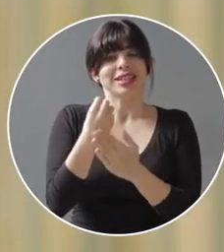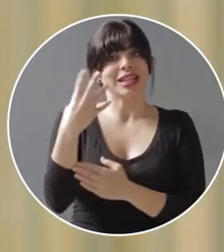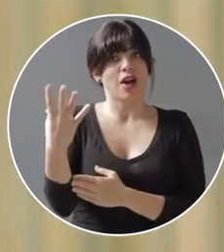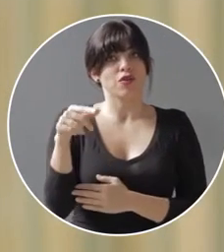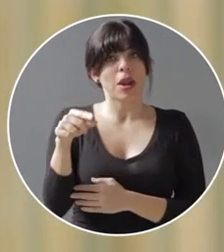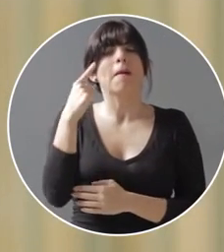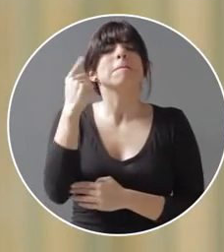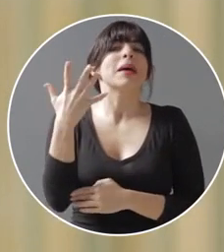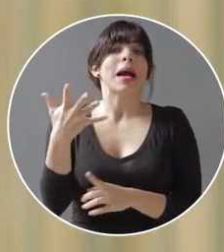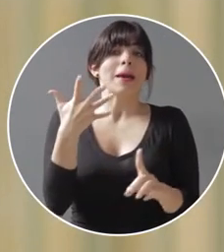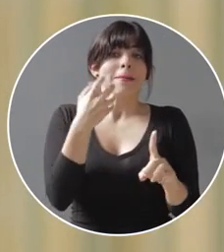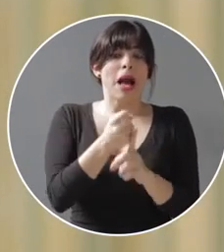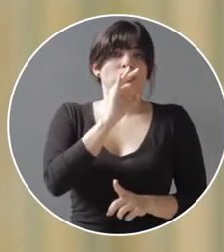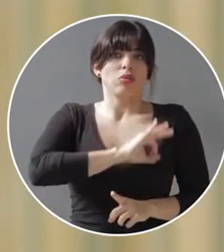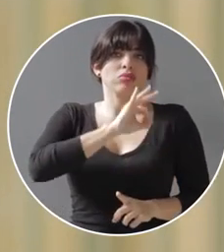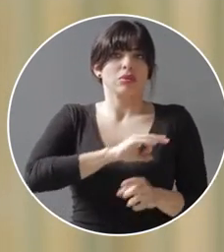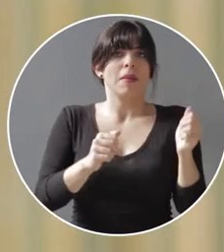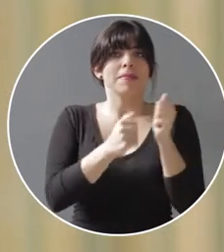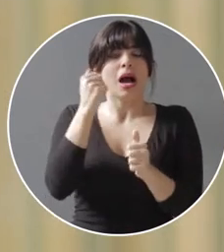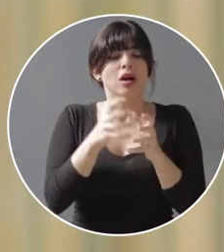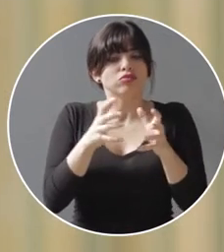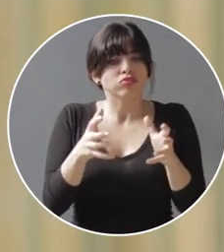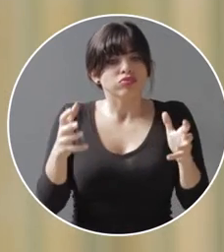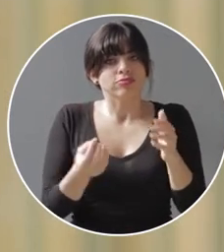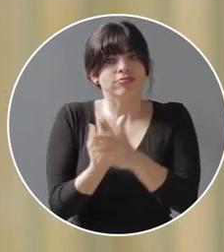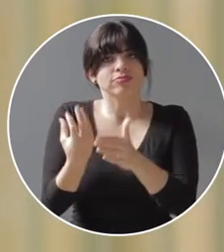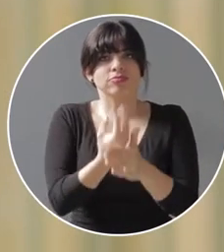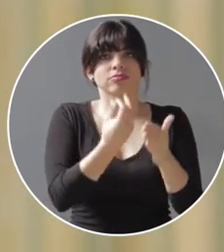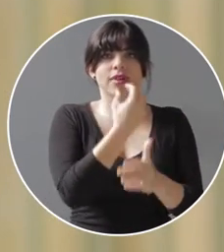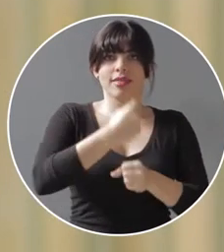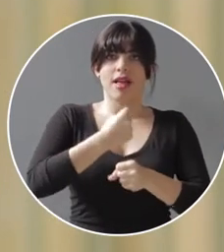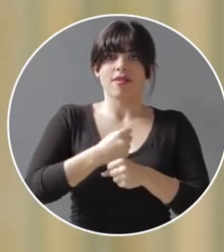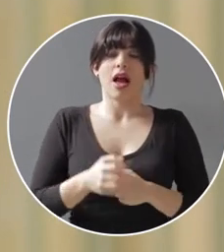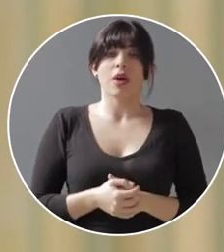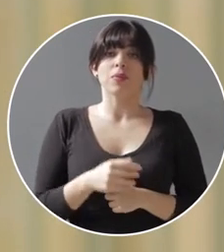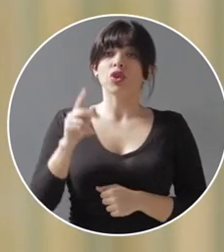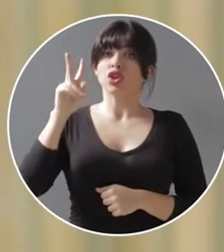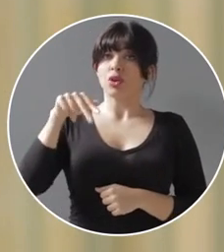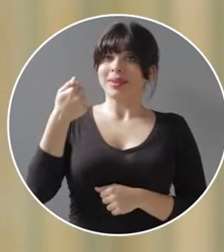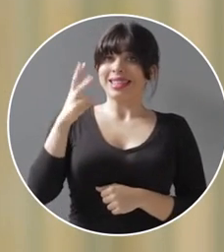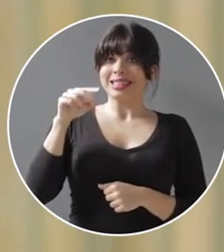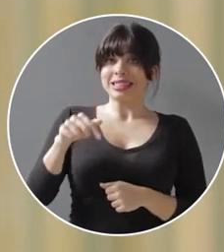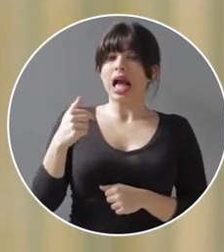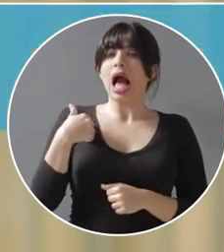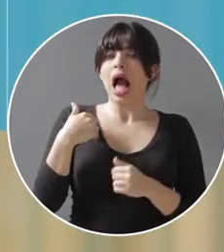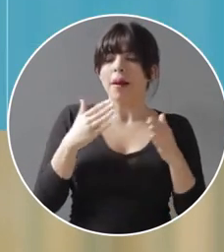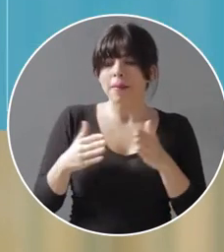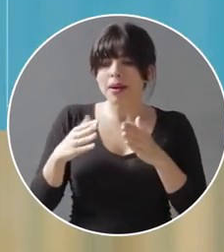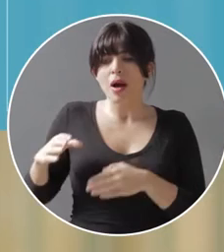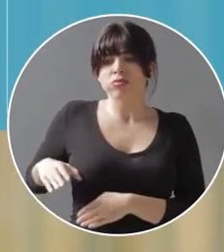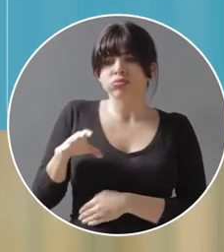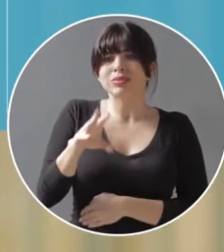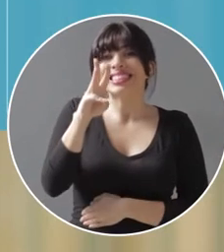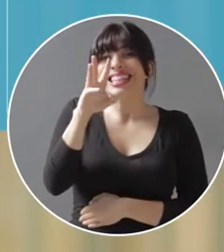externo, para que su impacto repercutiera en crecimiento y generación de empleo. Para el 2016 se tiene prevista